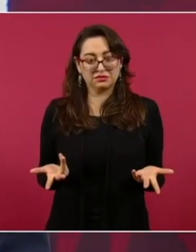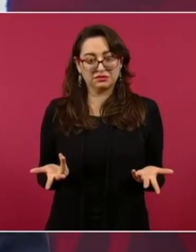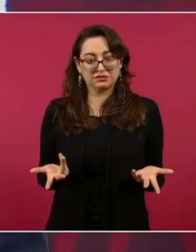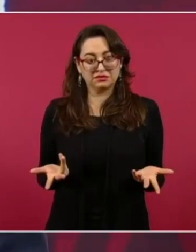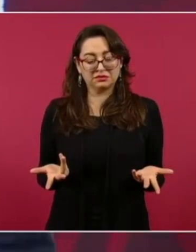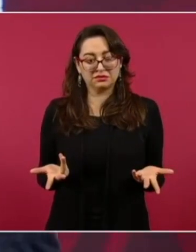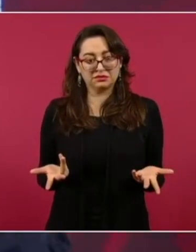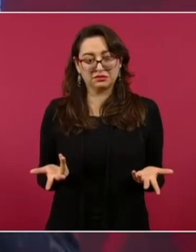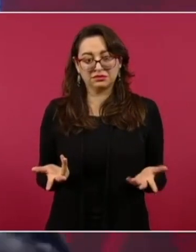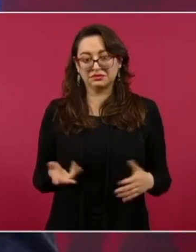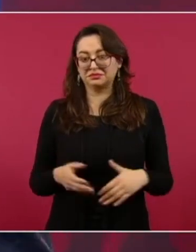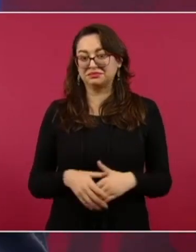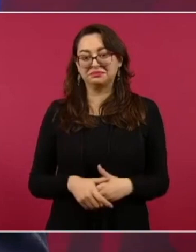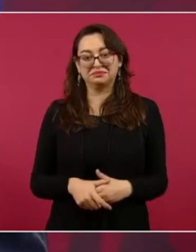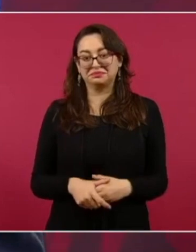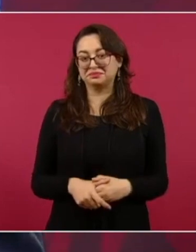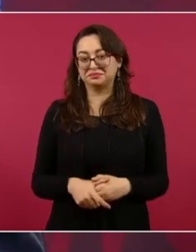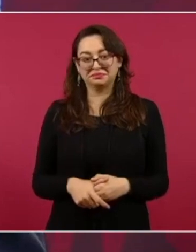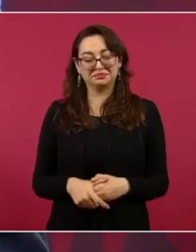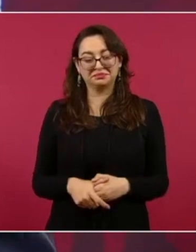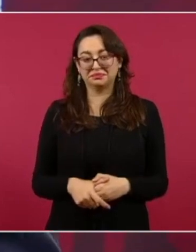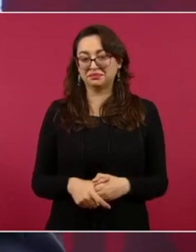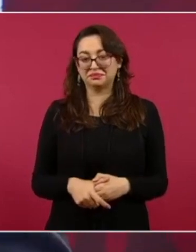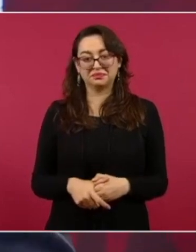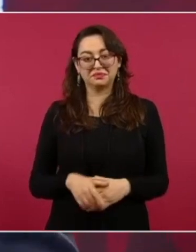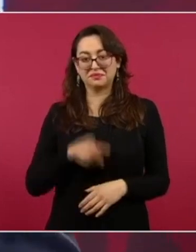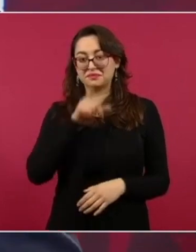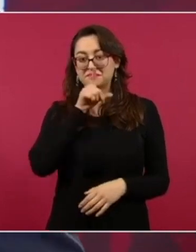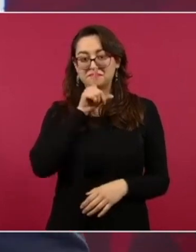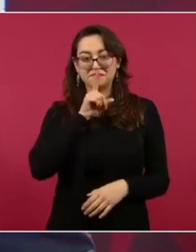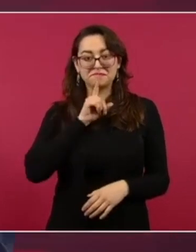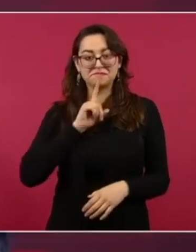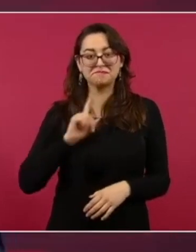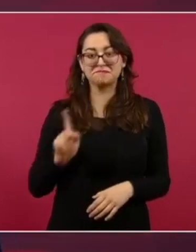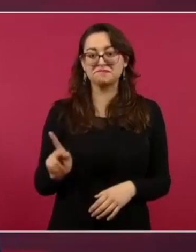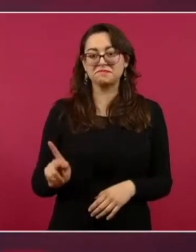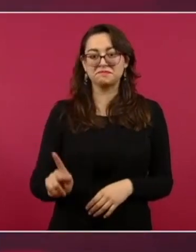Nada, pura simulación.